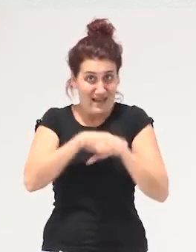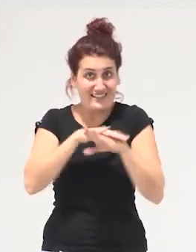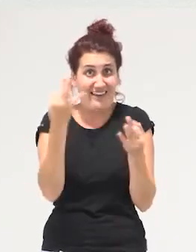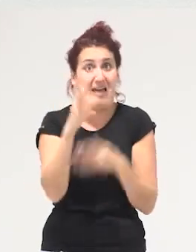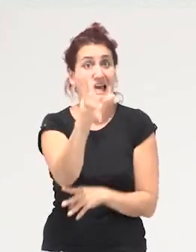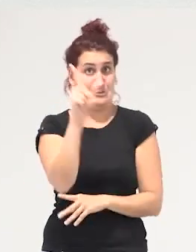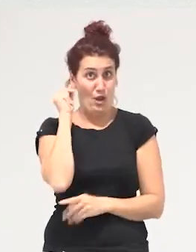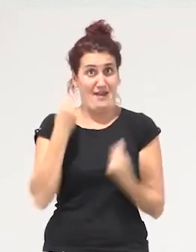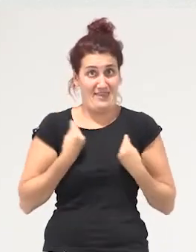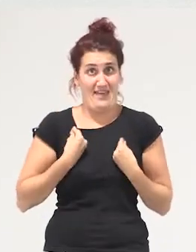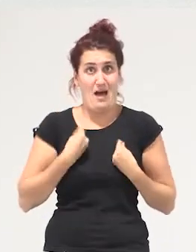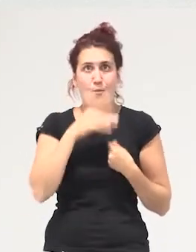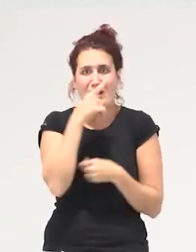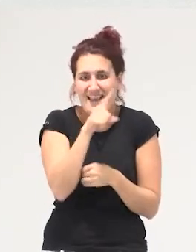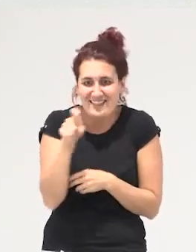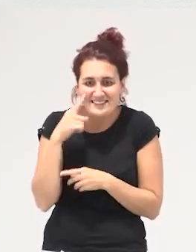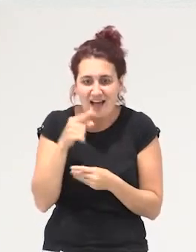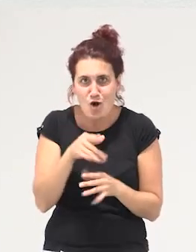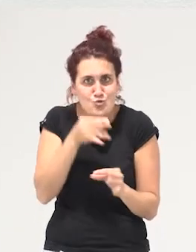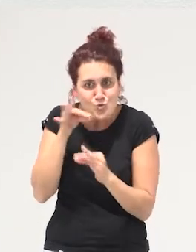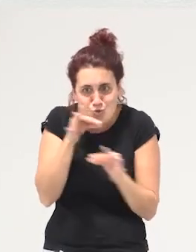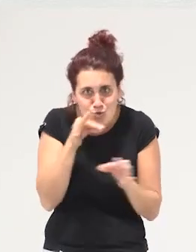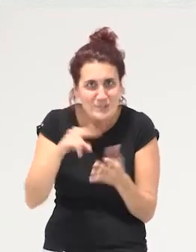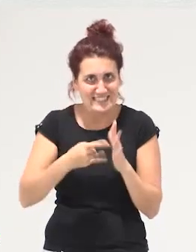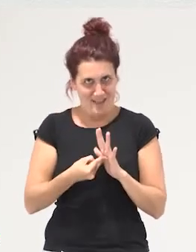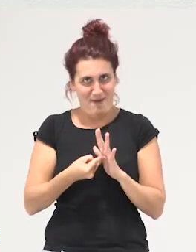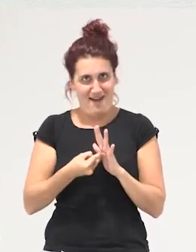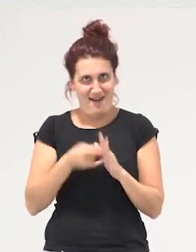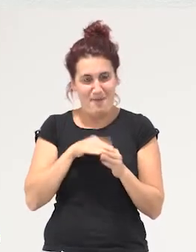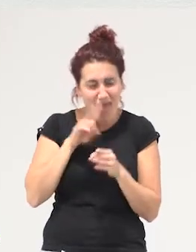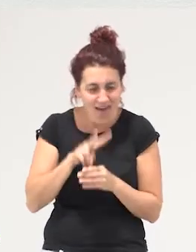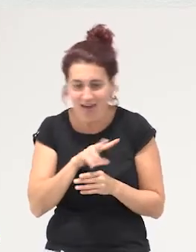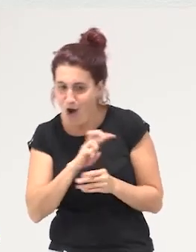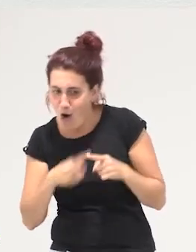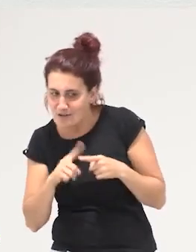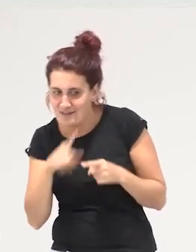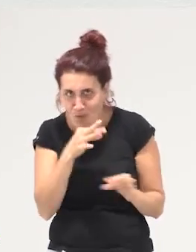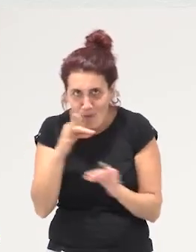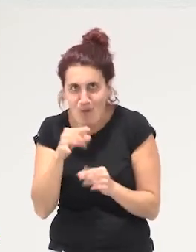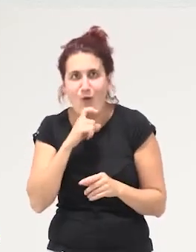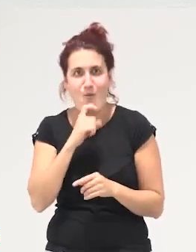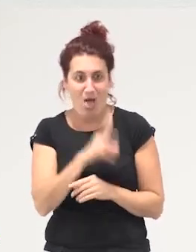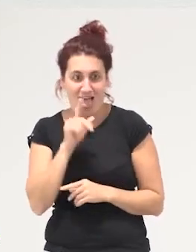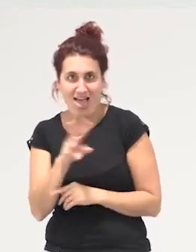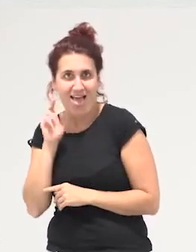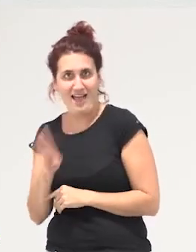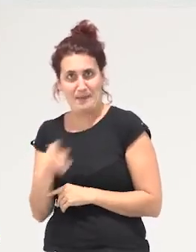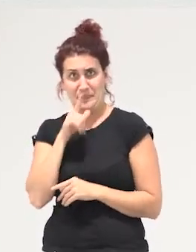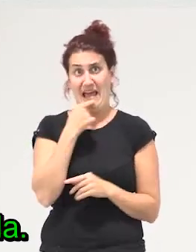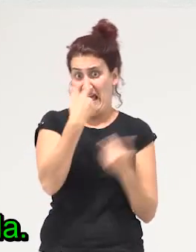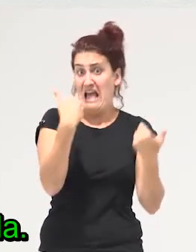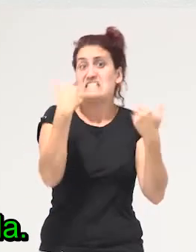necesita los sumideros del sistema necesita las caras de donde de donde derivar todo aquello de lo que no se quiera hacer